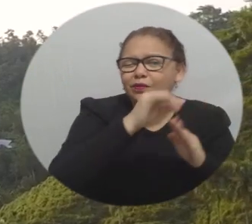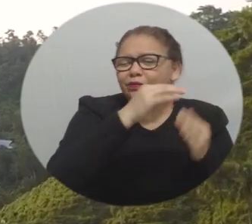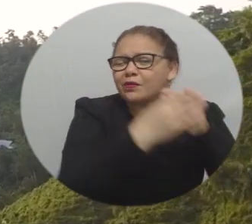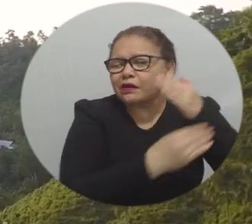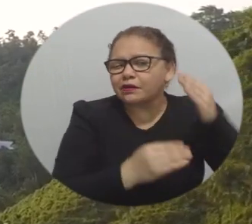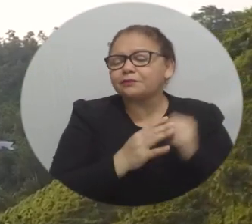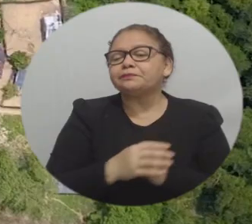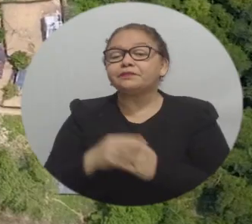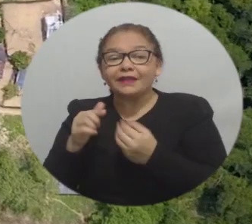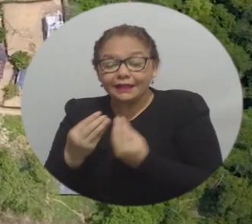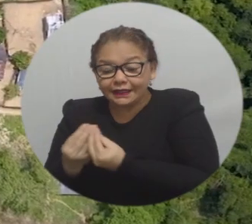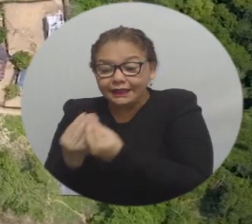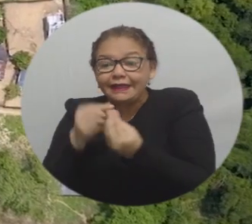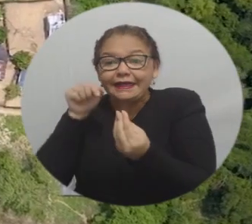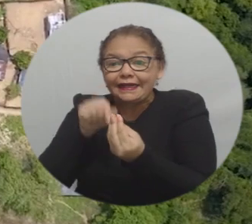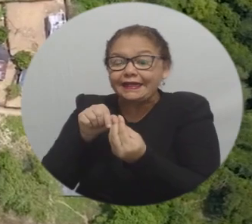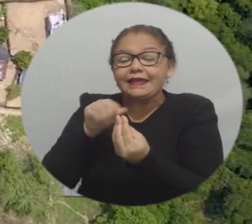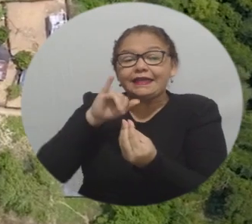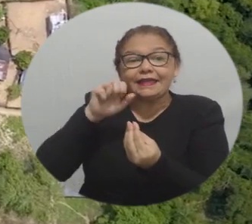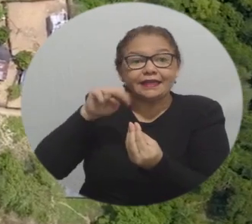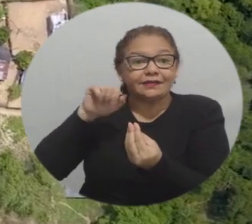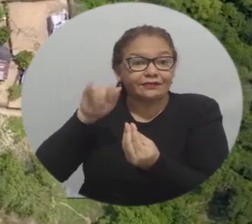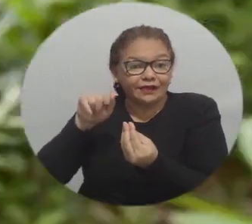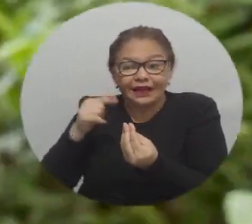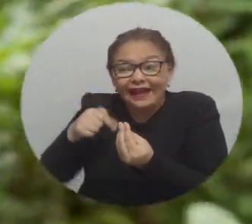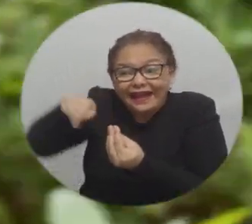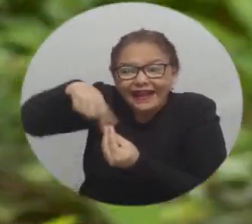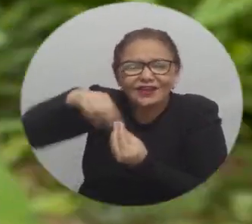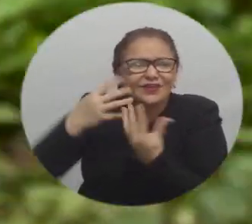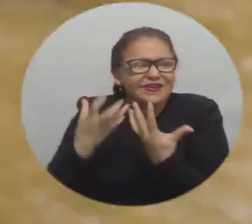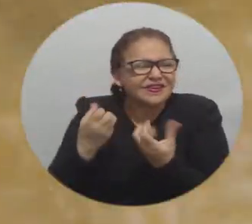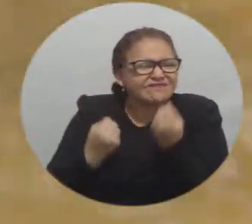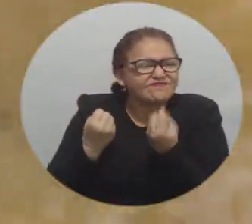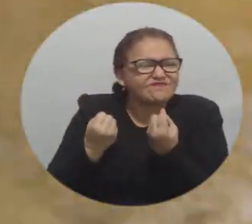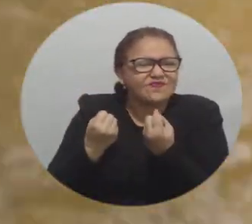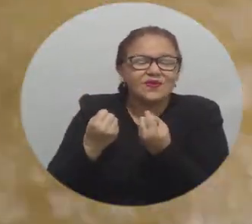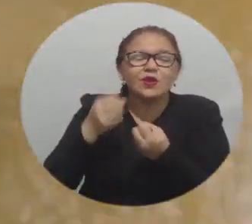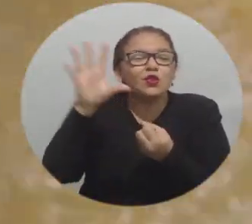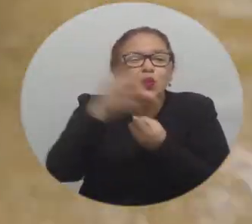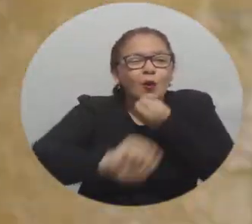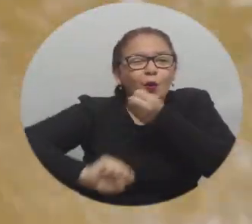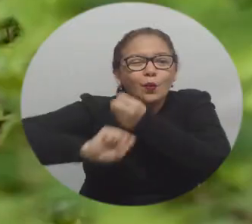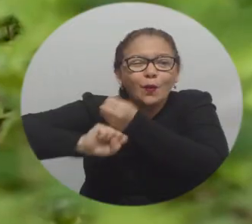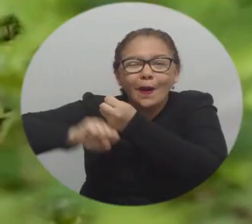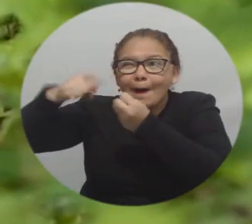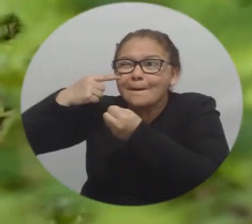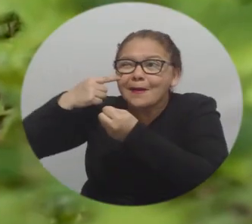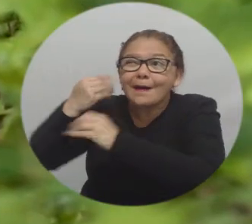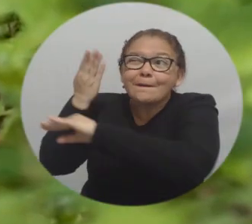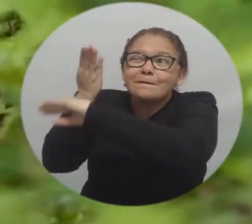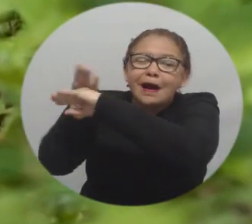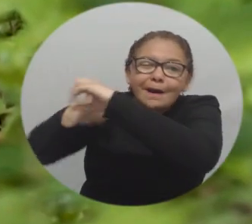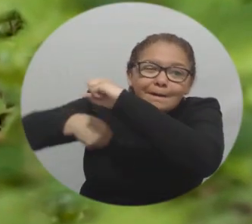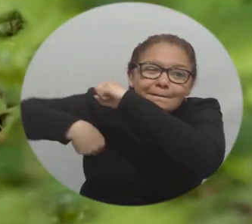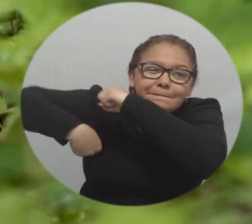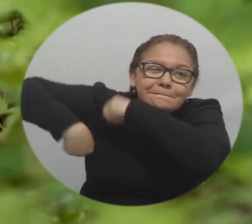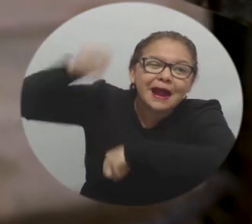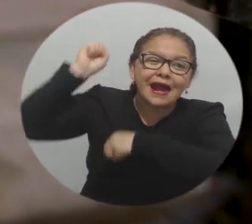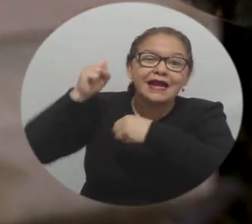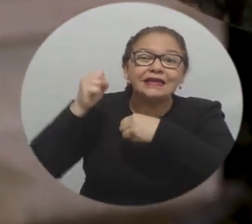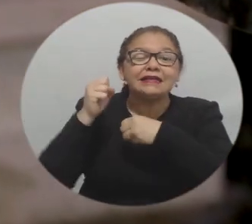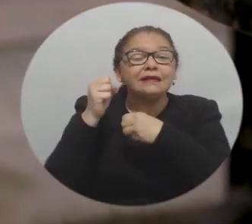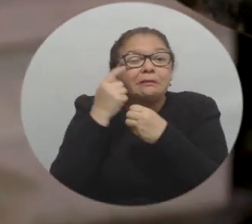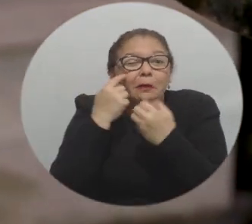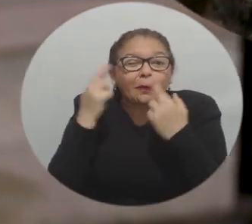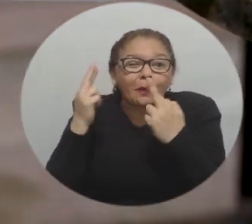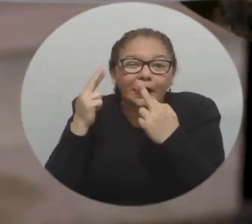cofundadora y directora ejecutiva de Tierra Grata, Jennifer junto a su equipo busca el apoyo de todos para ganar el premio de 100 mil dólares que entregará